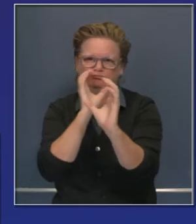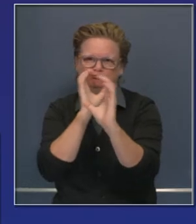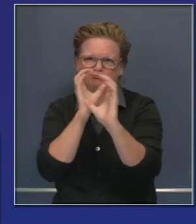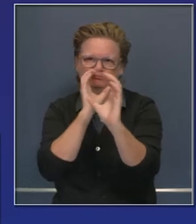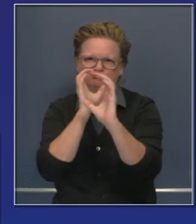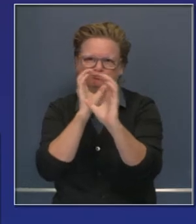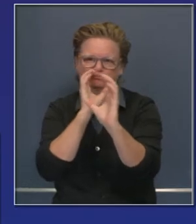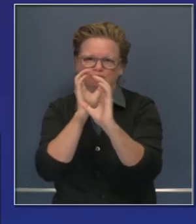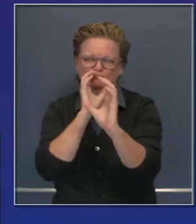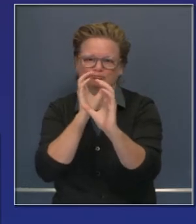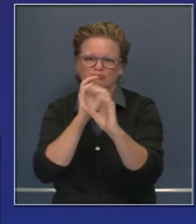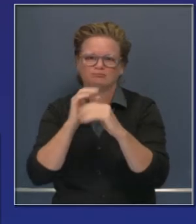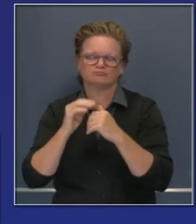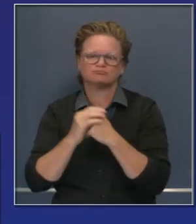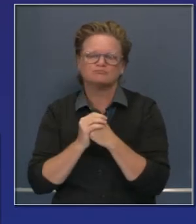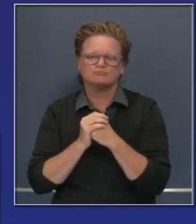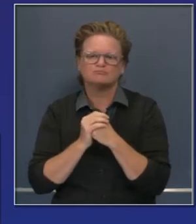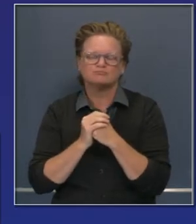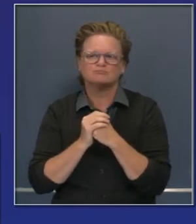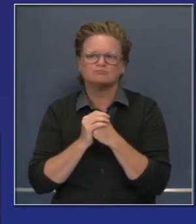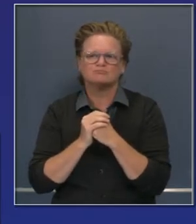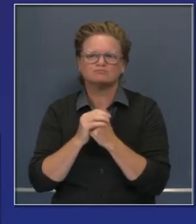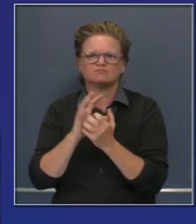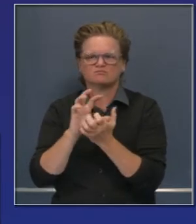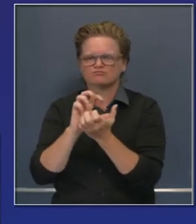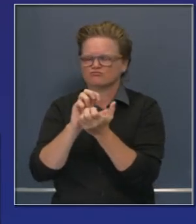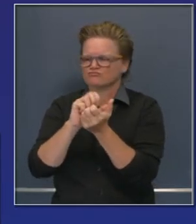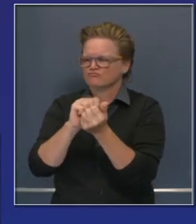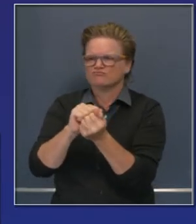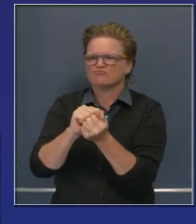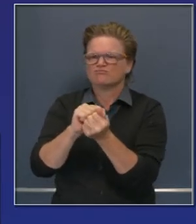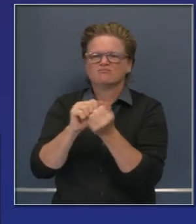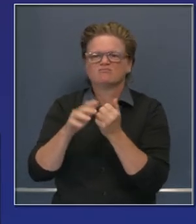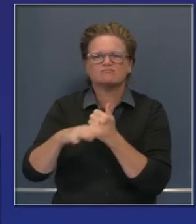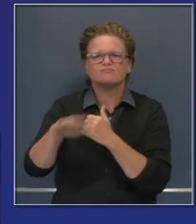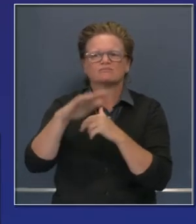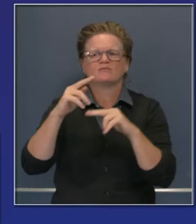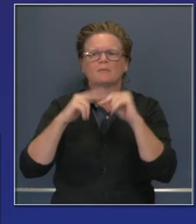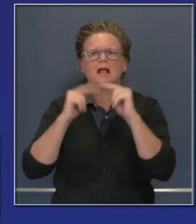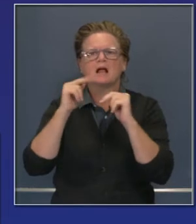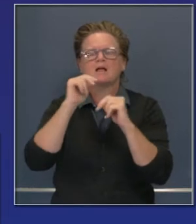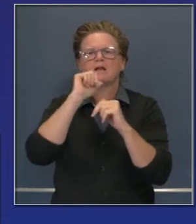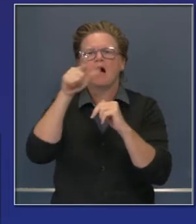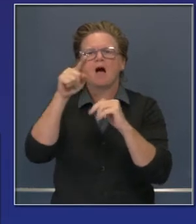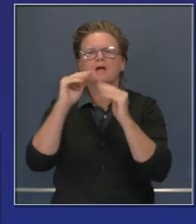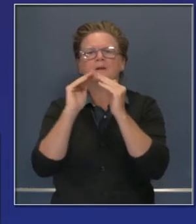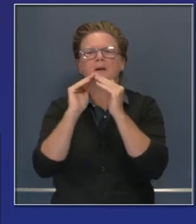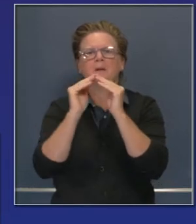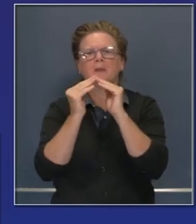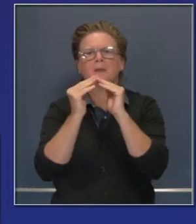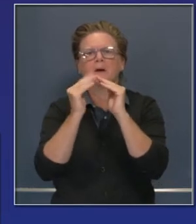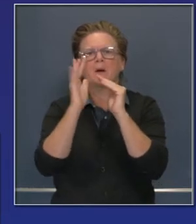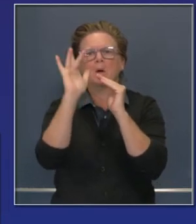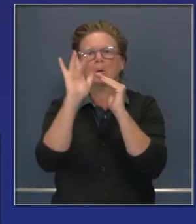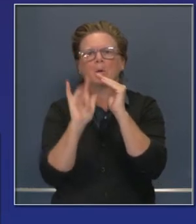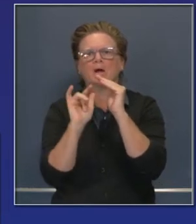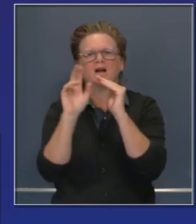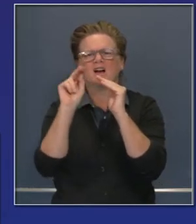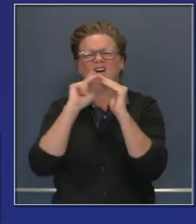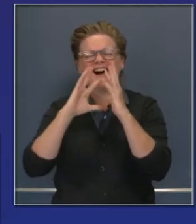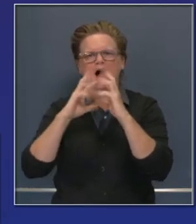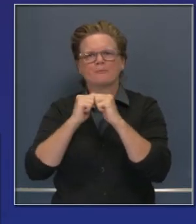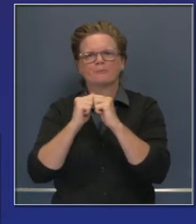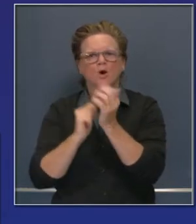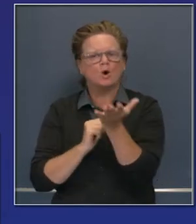la pérdida de estructuras. Estamos hablando de estructuras destruidas, no dañadas. La cifra sería mayor